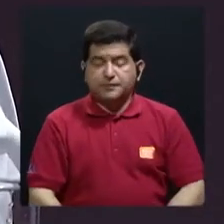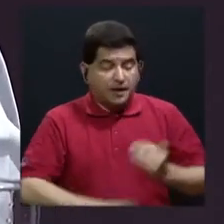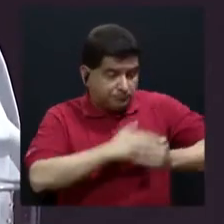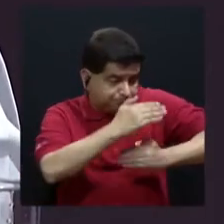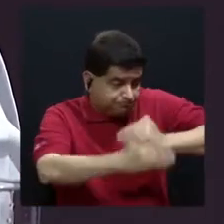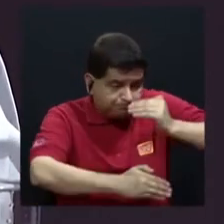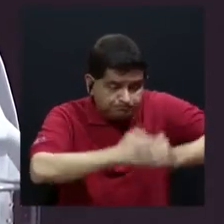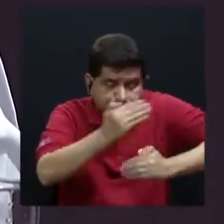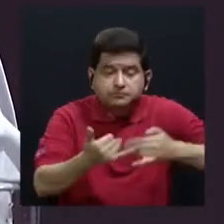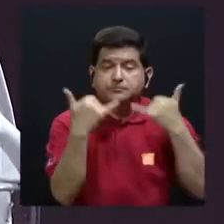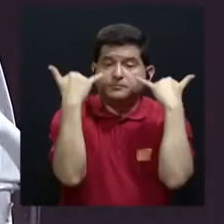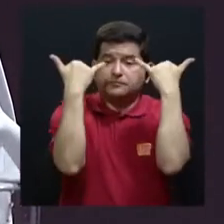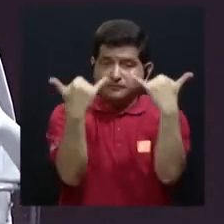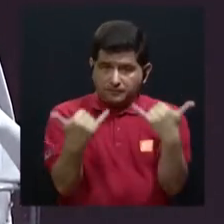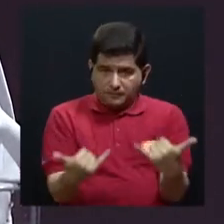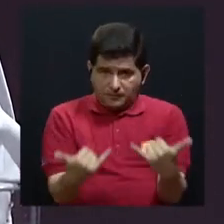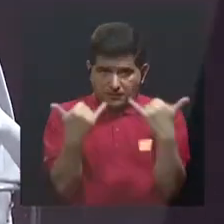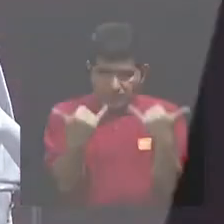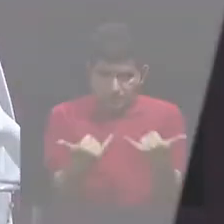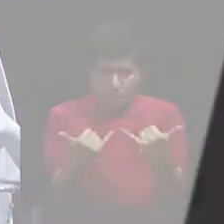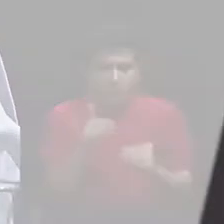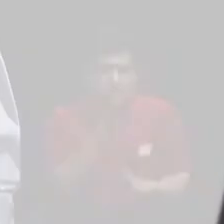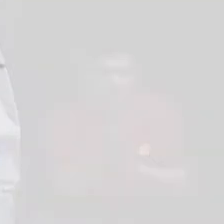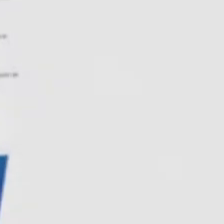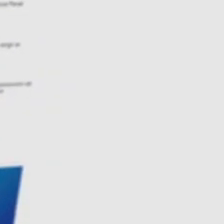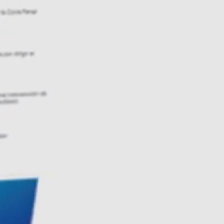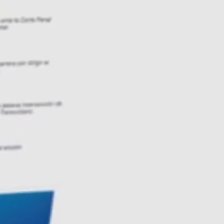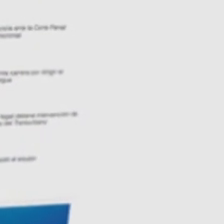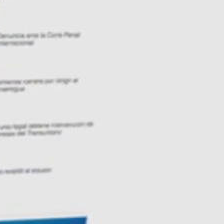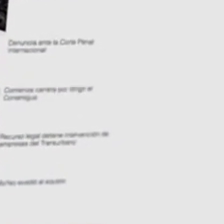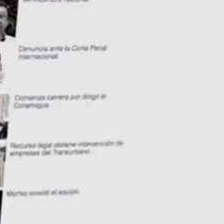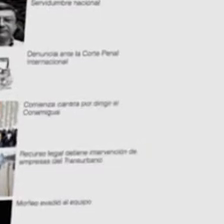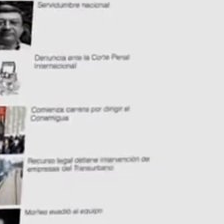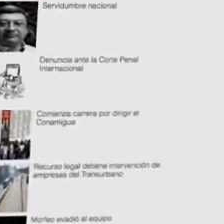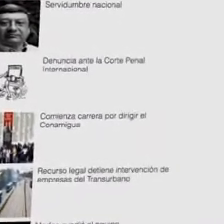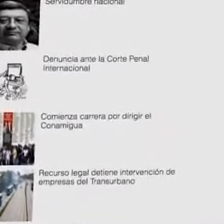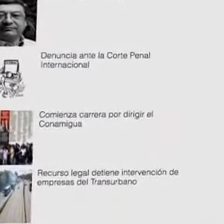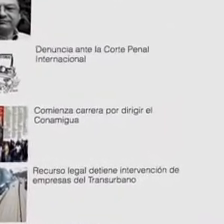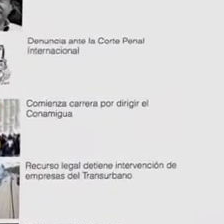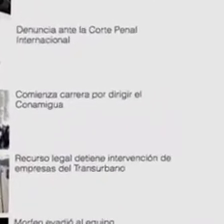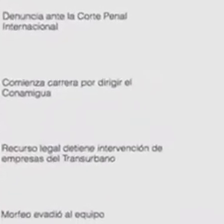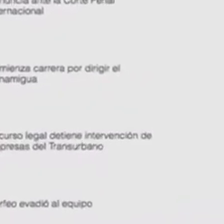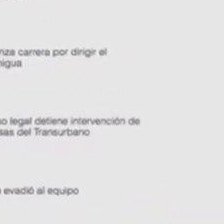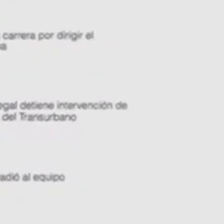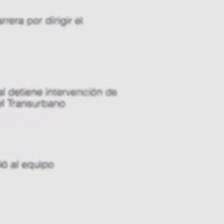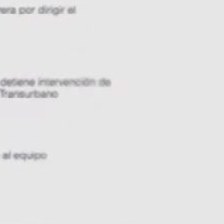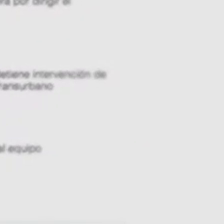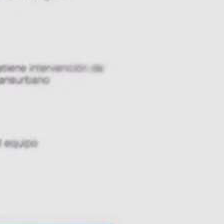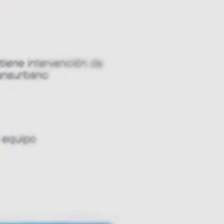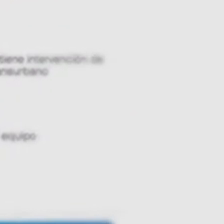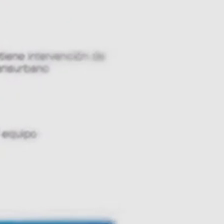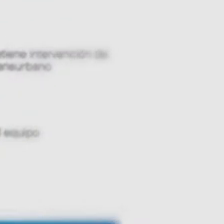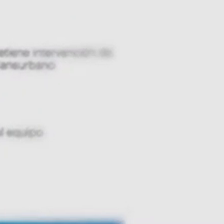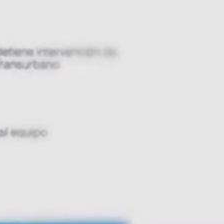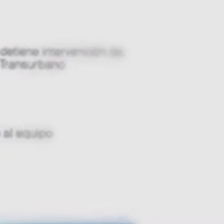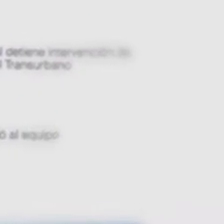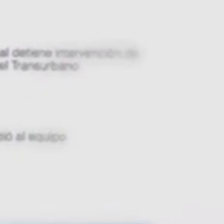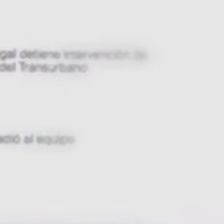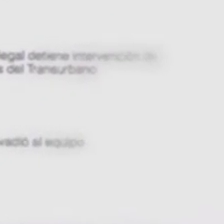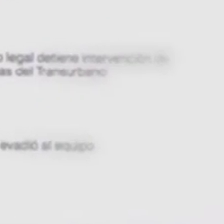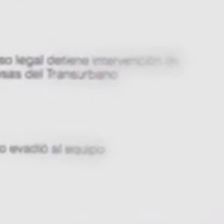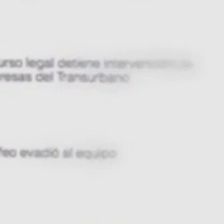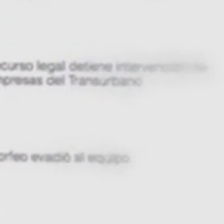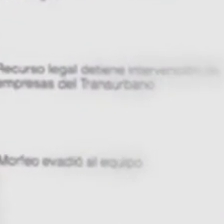procesos que en este momento se desarrollan en Guatemala y que se enmarcan en lo que se ha dado